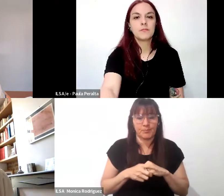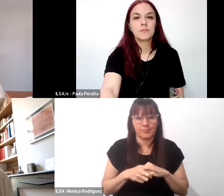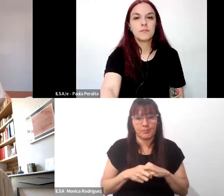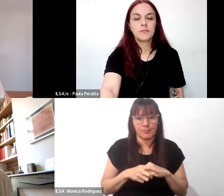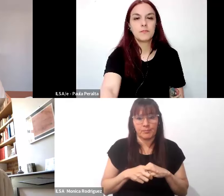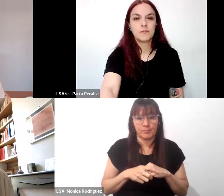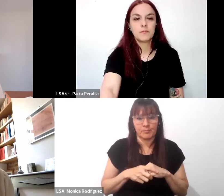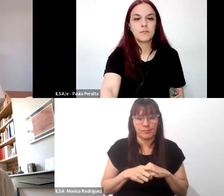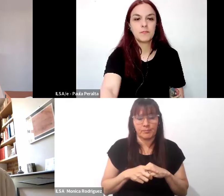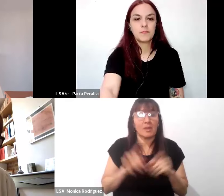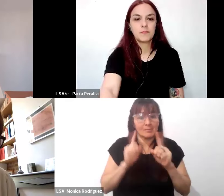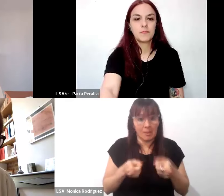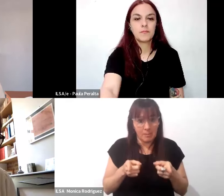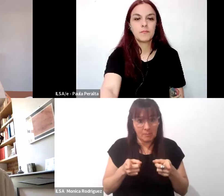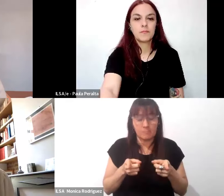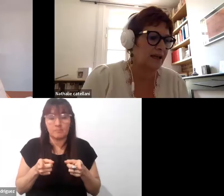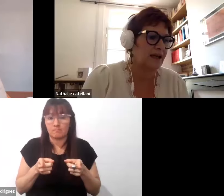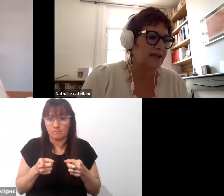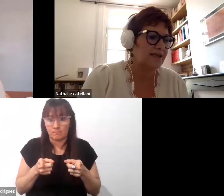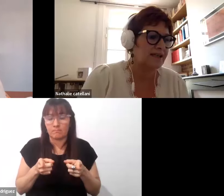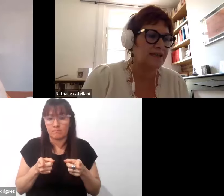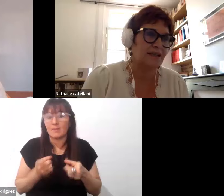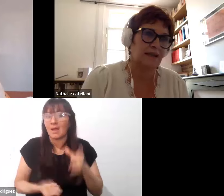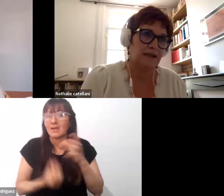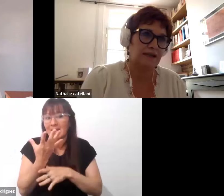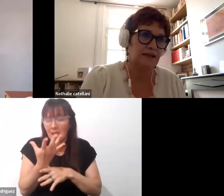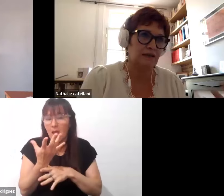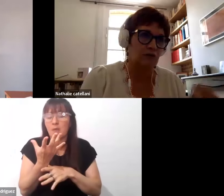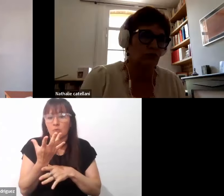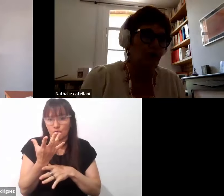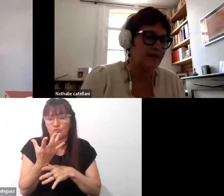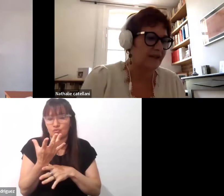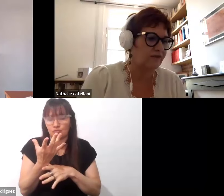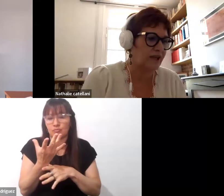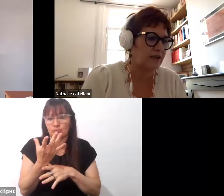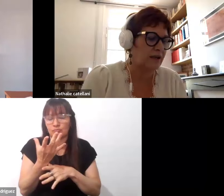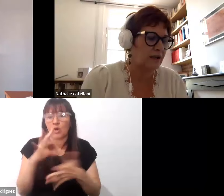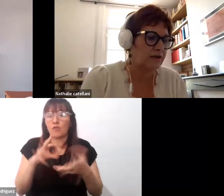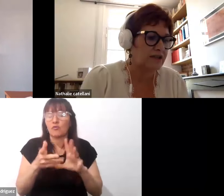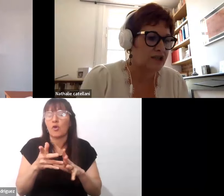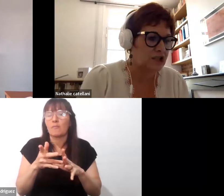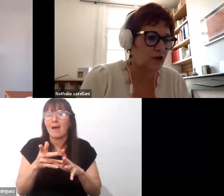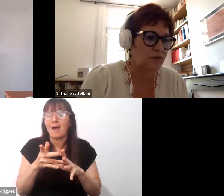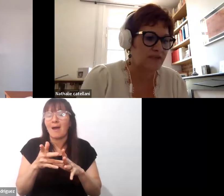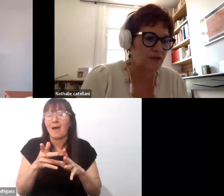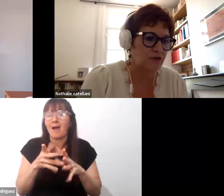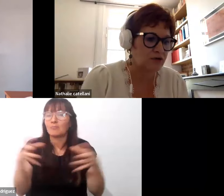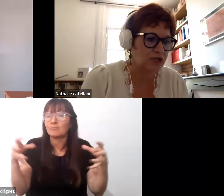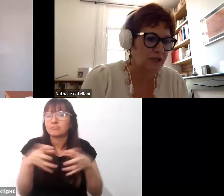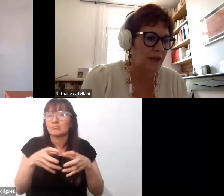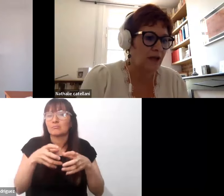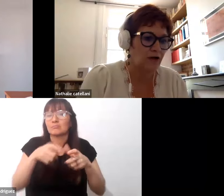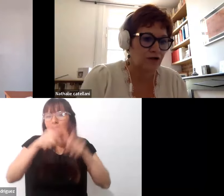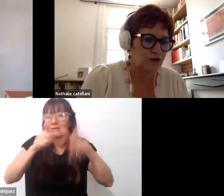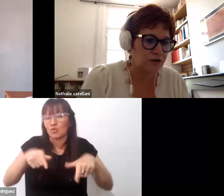Quisimos crear un polo multidisciplinar, es decir, donde intervengan